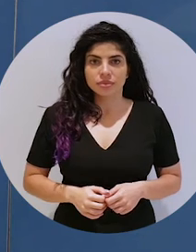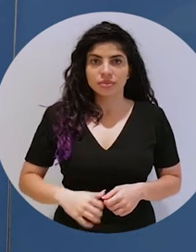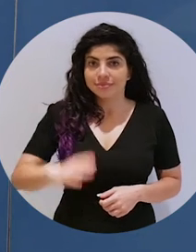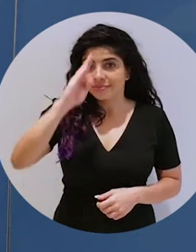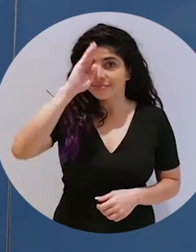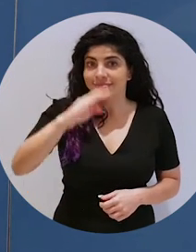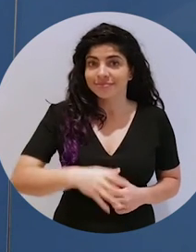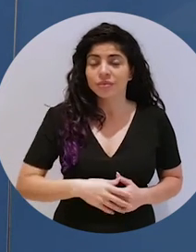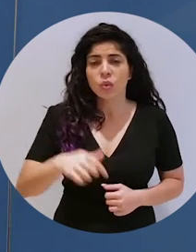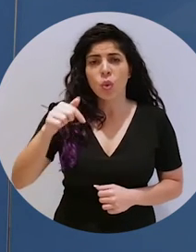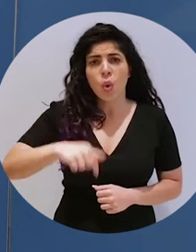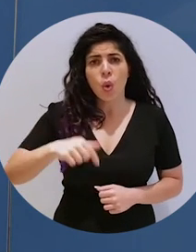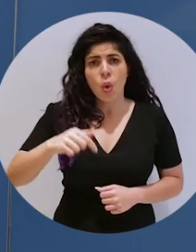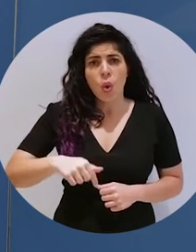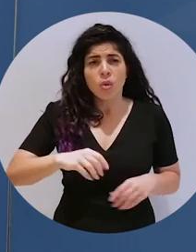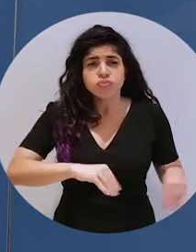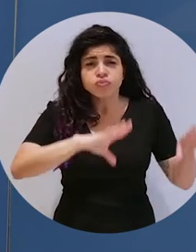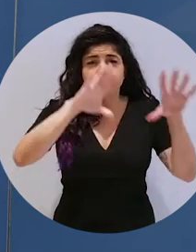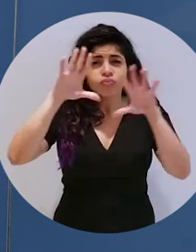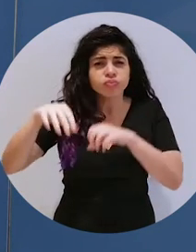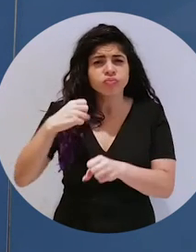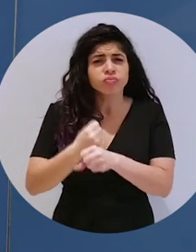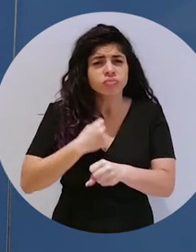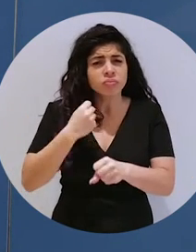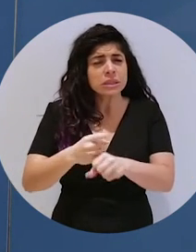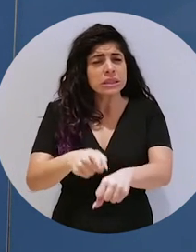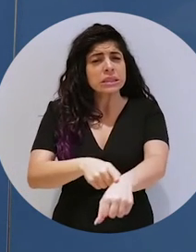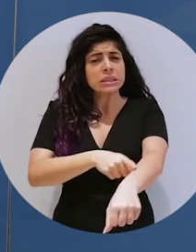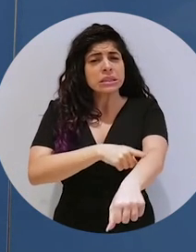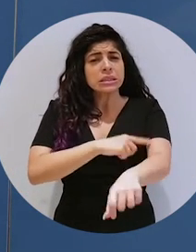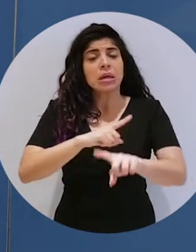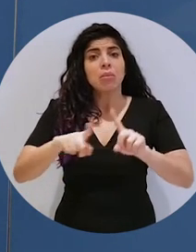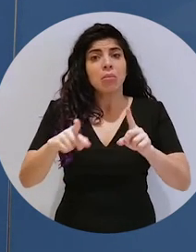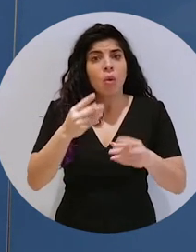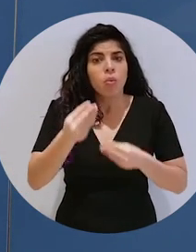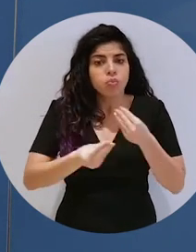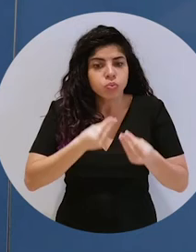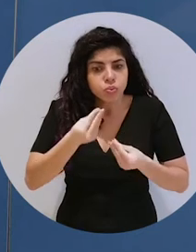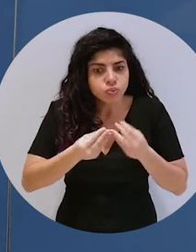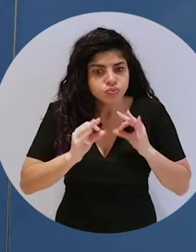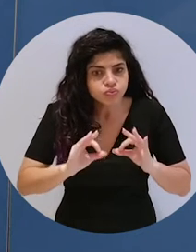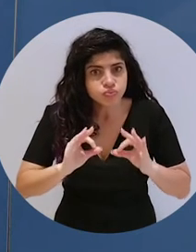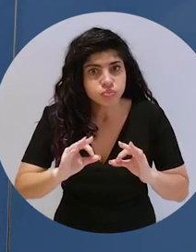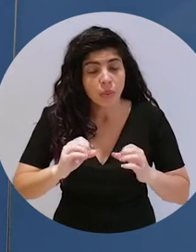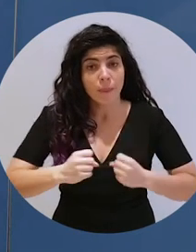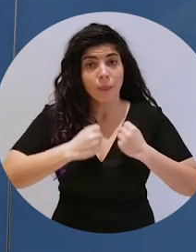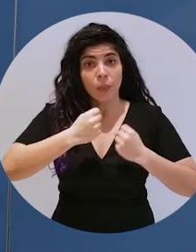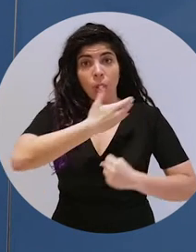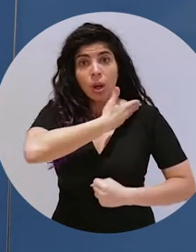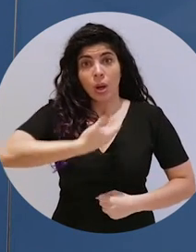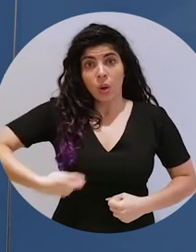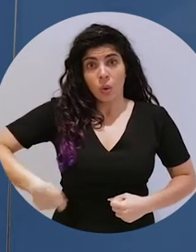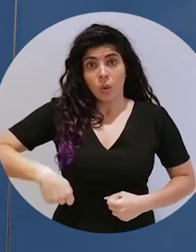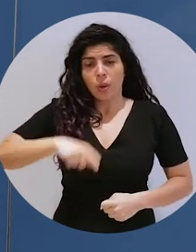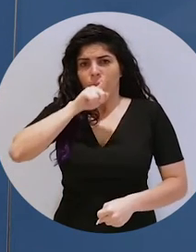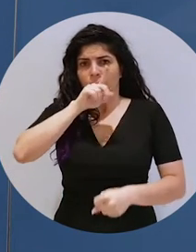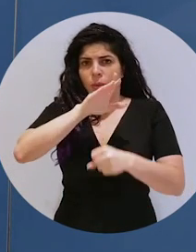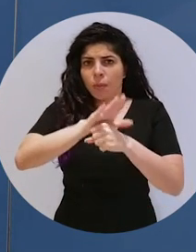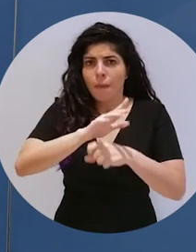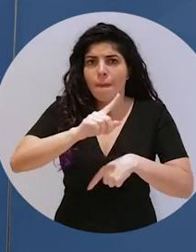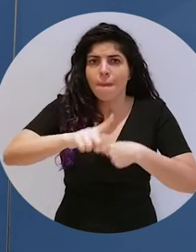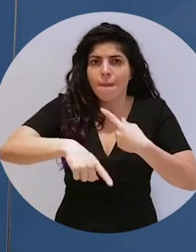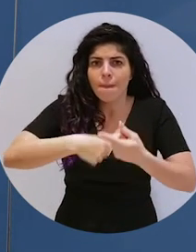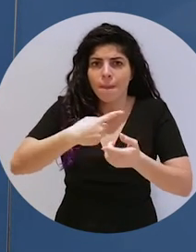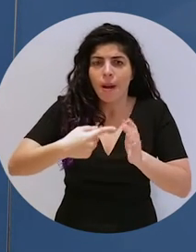Bueno, hoy tuvimos una jornada de trabajo extensa pero muy productiva. El Poder Ejecutivo se comprometió a la